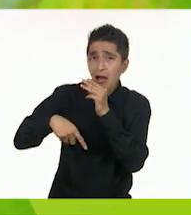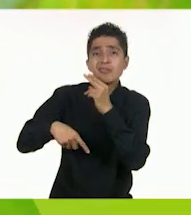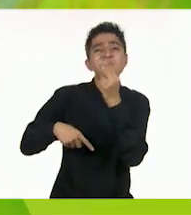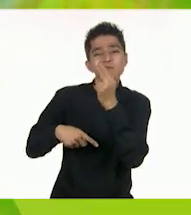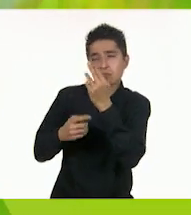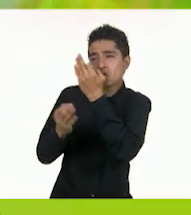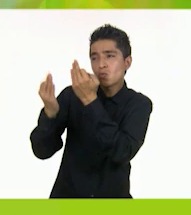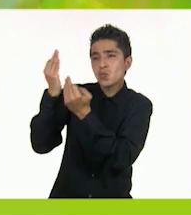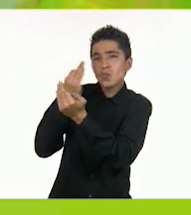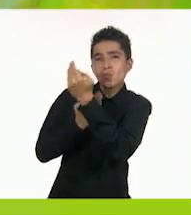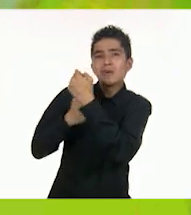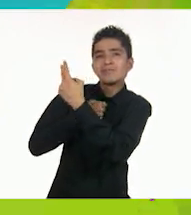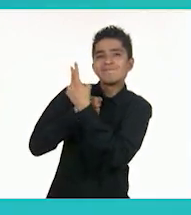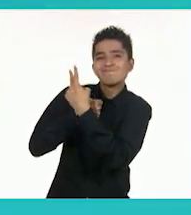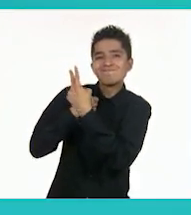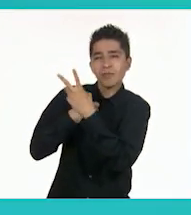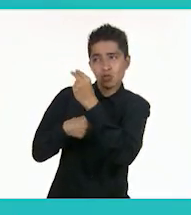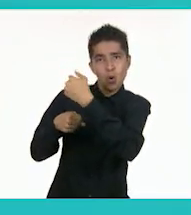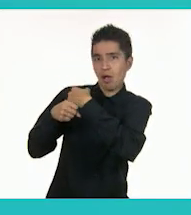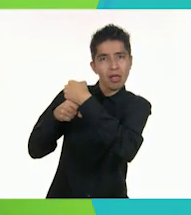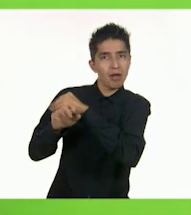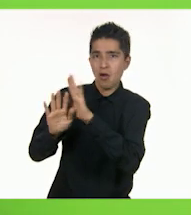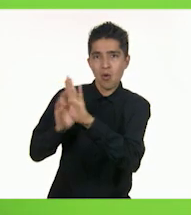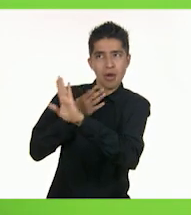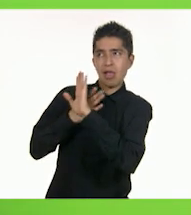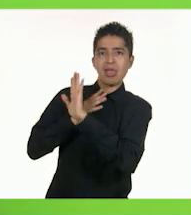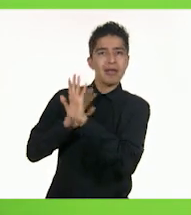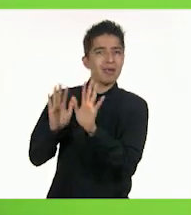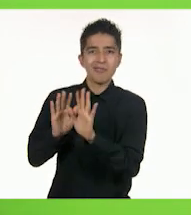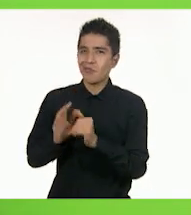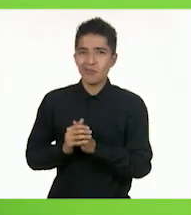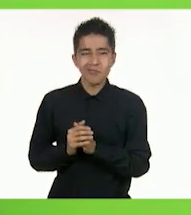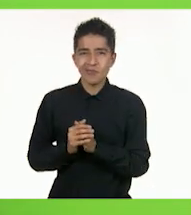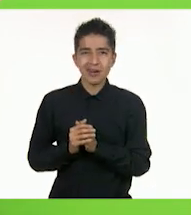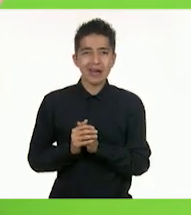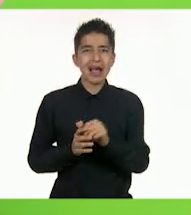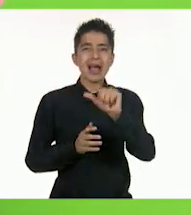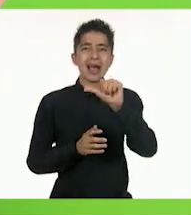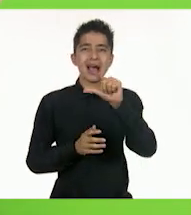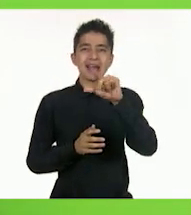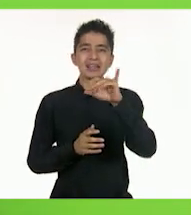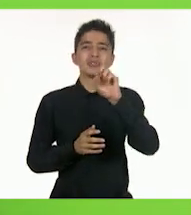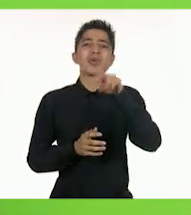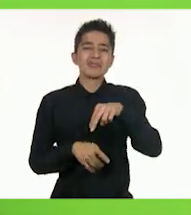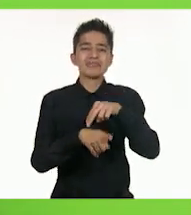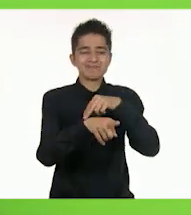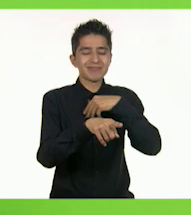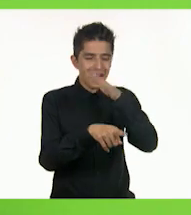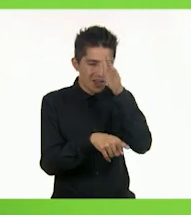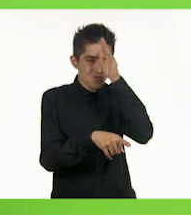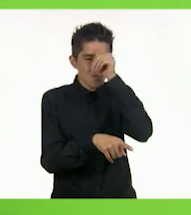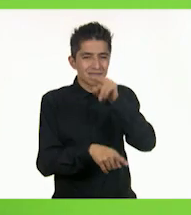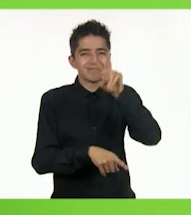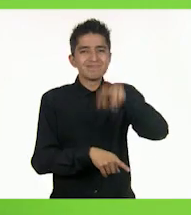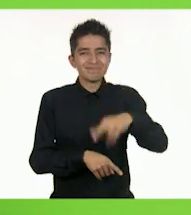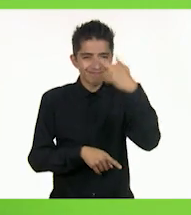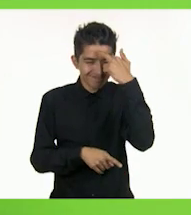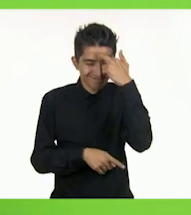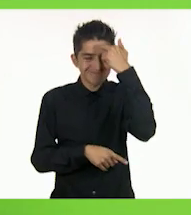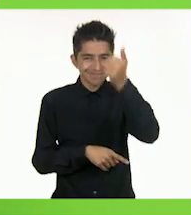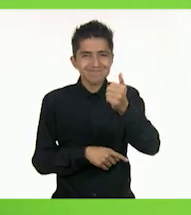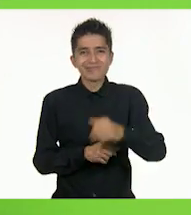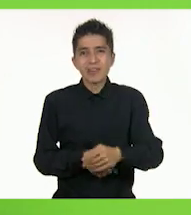cuidar y no maltratarlos. Alison, estoy completamente de acuerdo contigo. Tienes toda la razón.